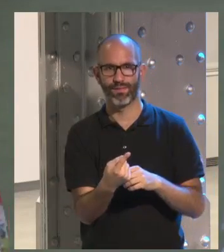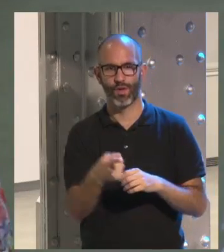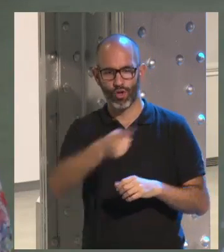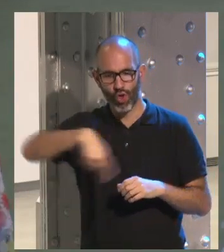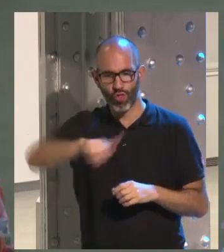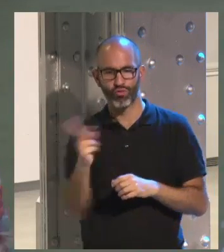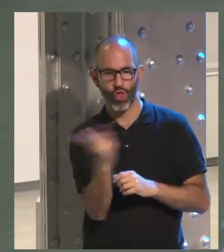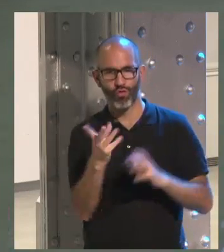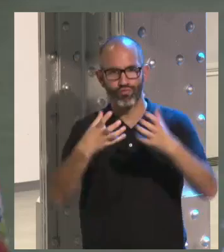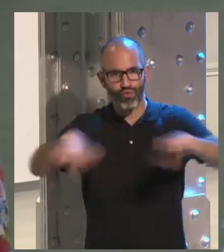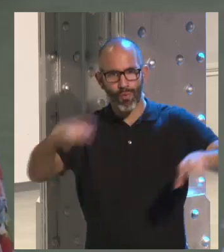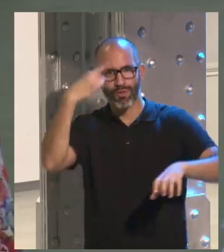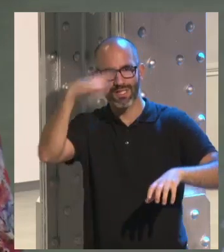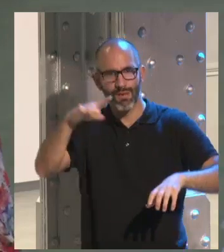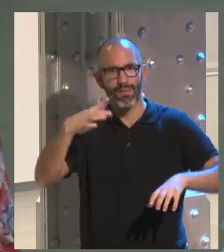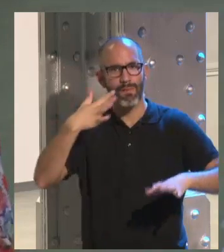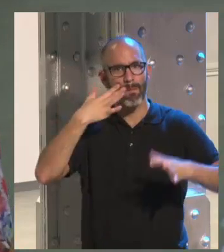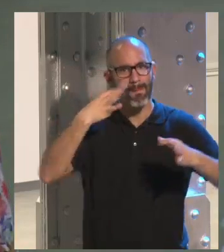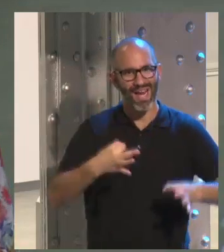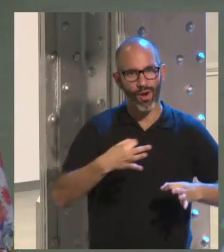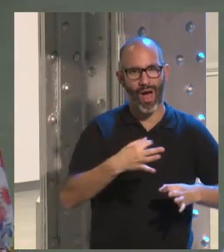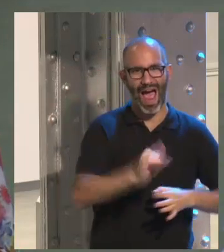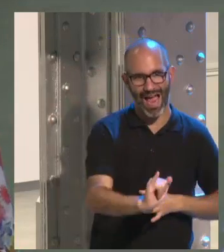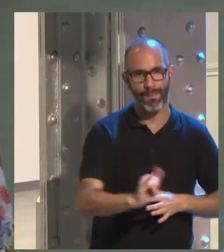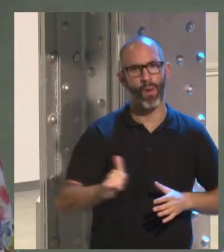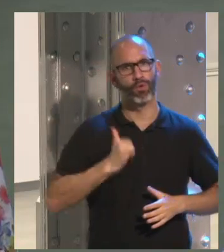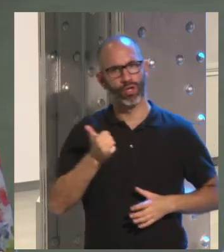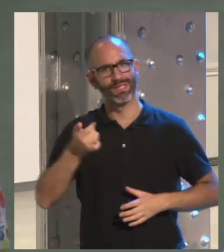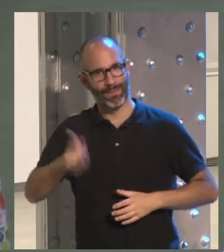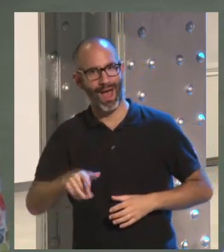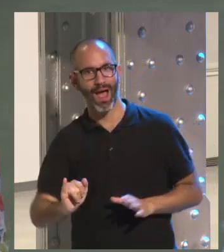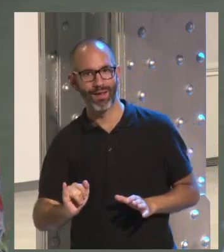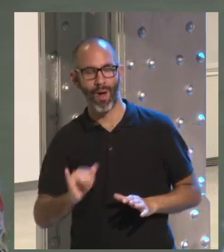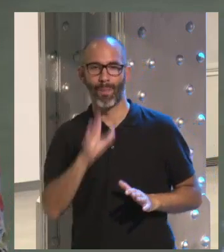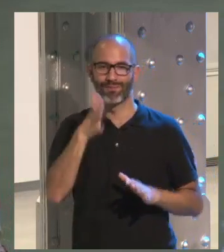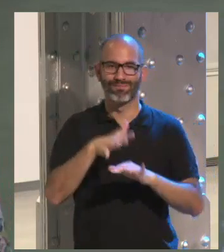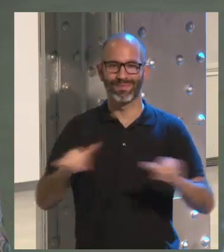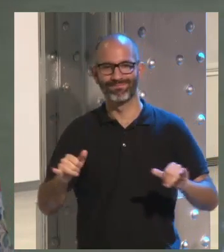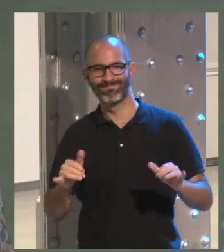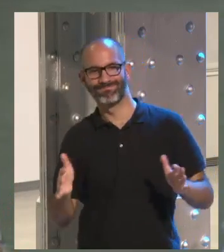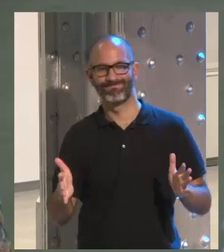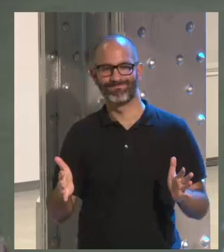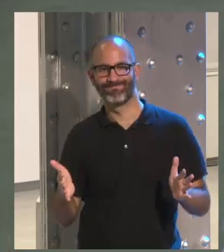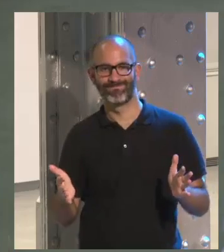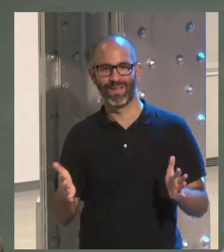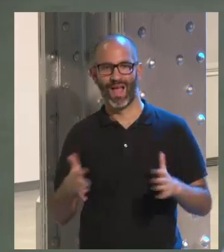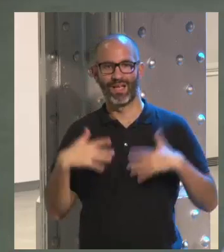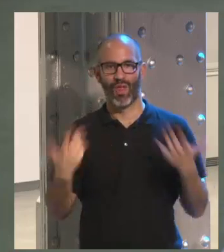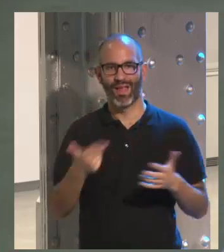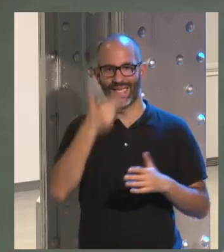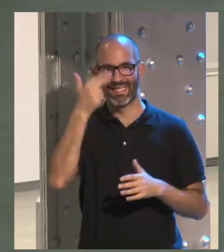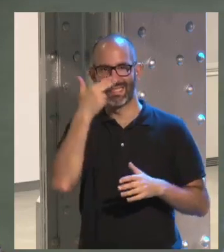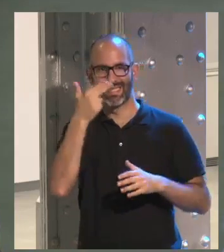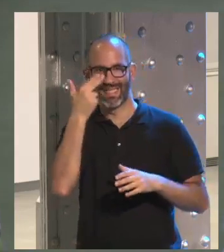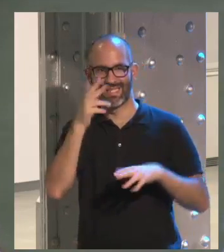conscientes de los riesgos pero también de las posibilidades y de las oportunidades que tenían por lo tanto bueno pues interesante tomar